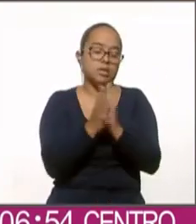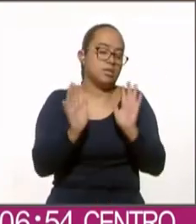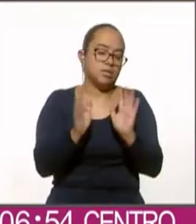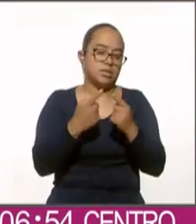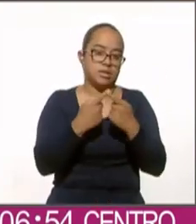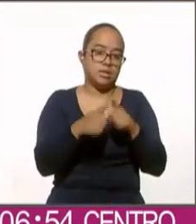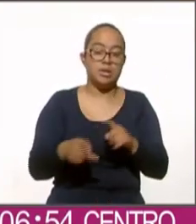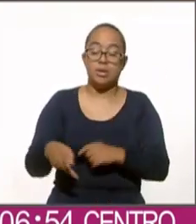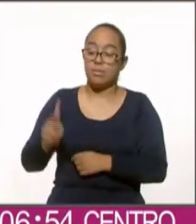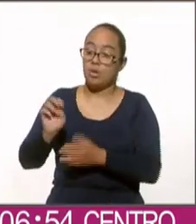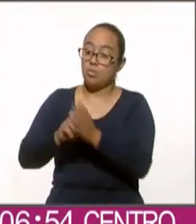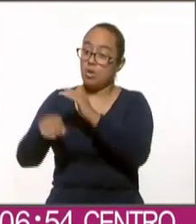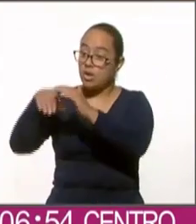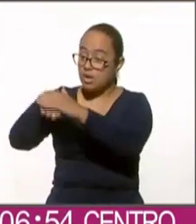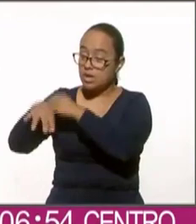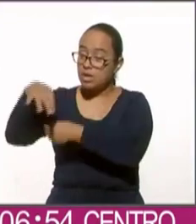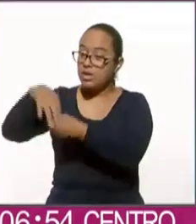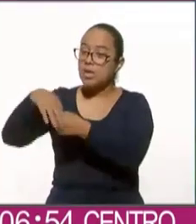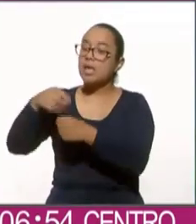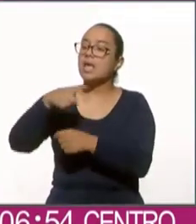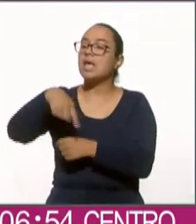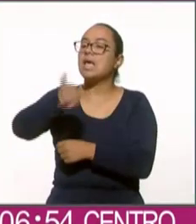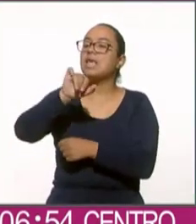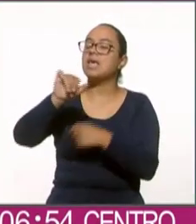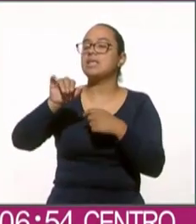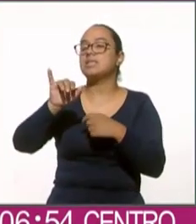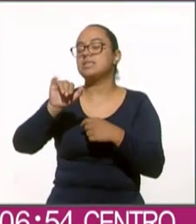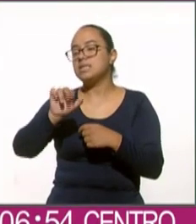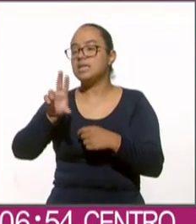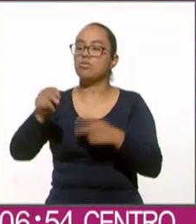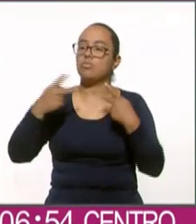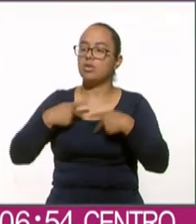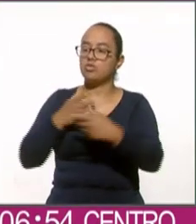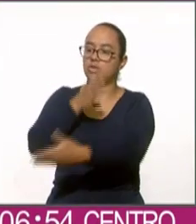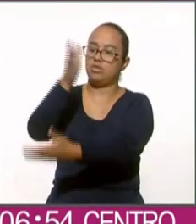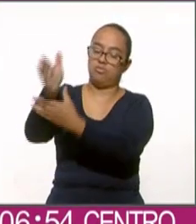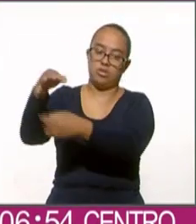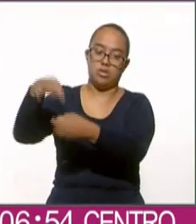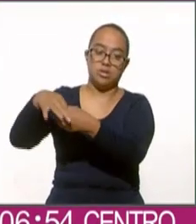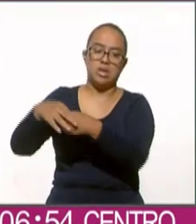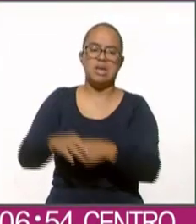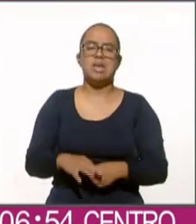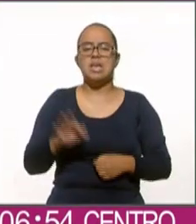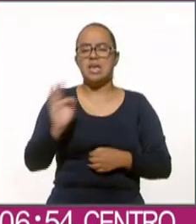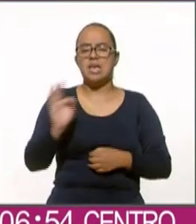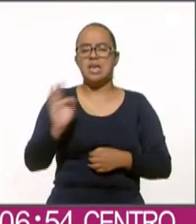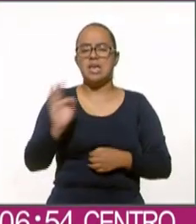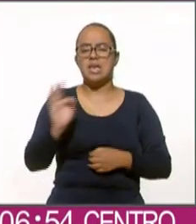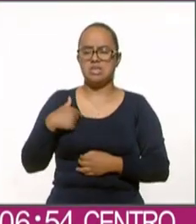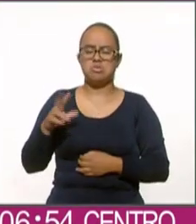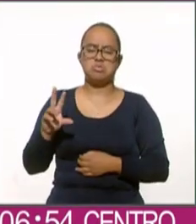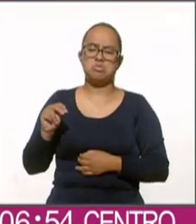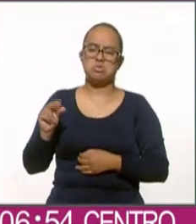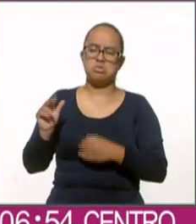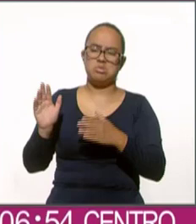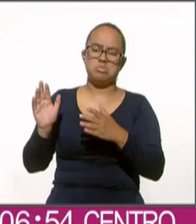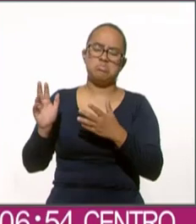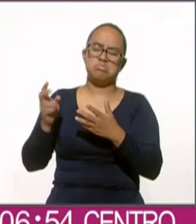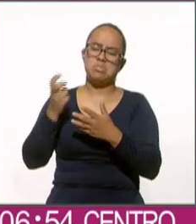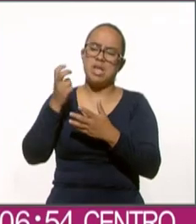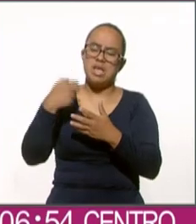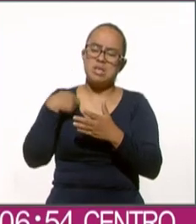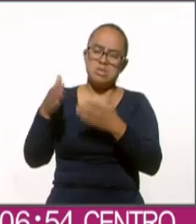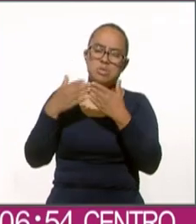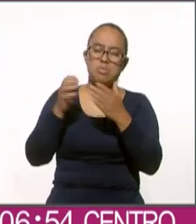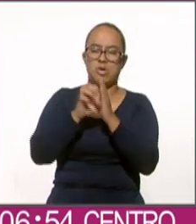resultado de una elección es quién salió a votar y si tú tienes un sesgo a favor de un candidato en participación